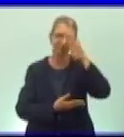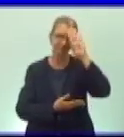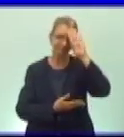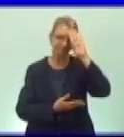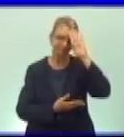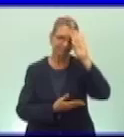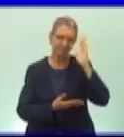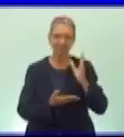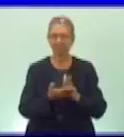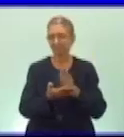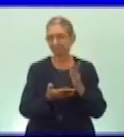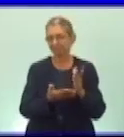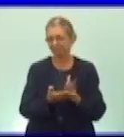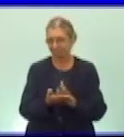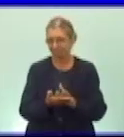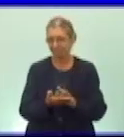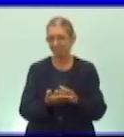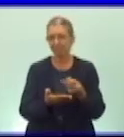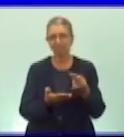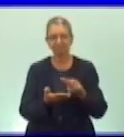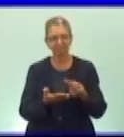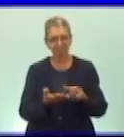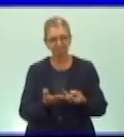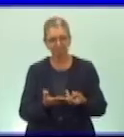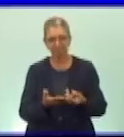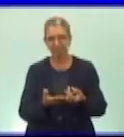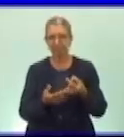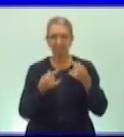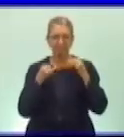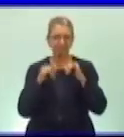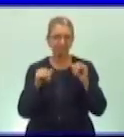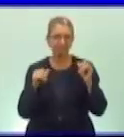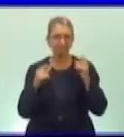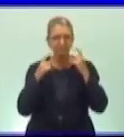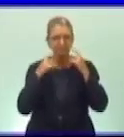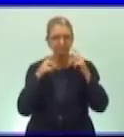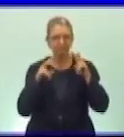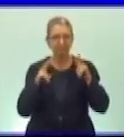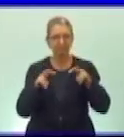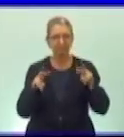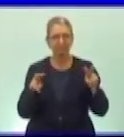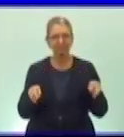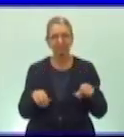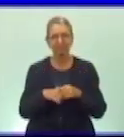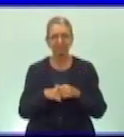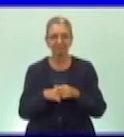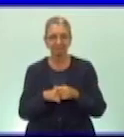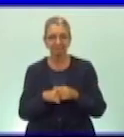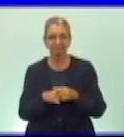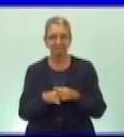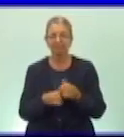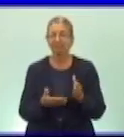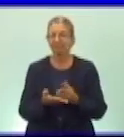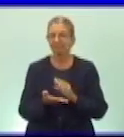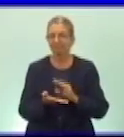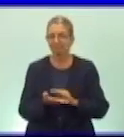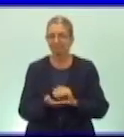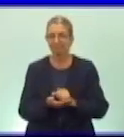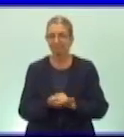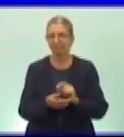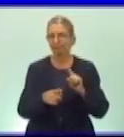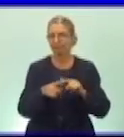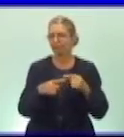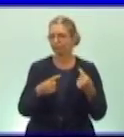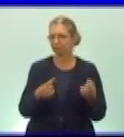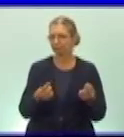libreta, en el cuaderno, en el dibujo y para buscar informaciones en los libros que poseen. ¿Por